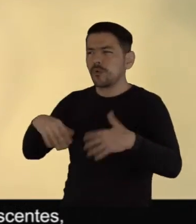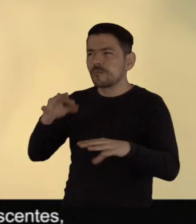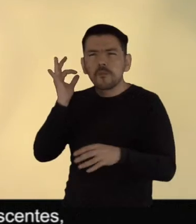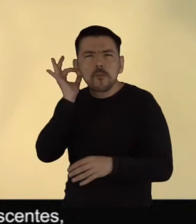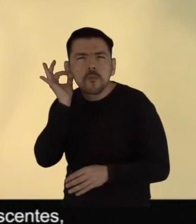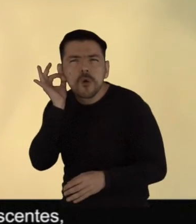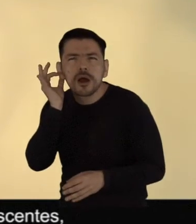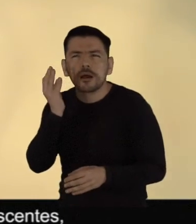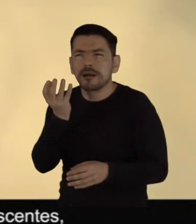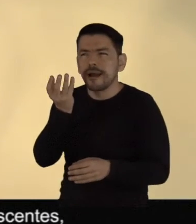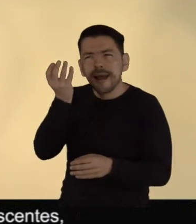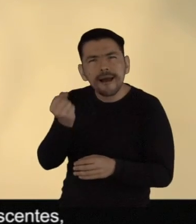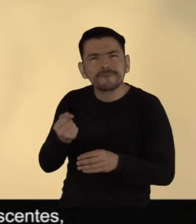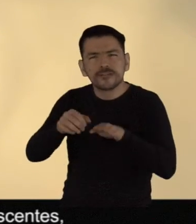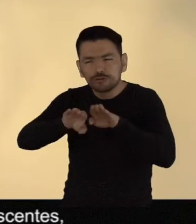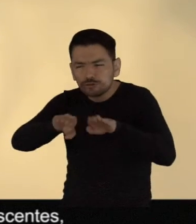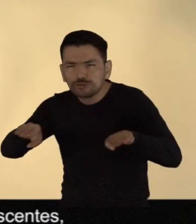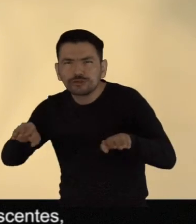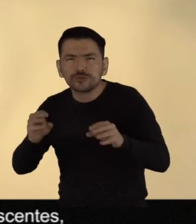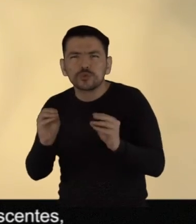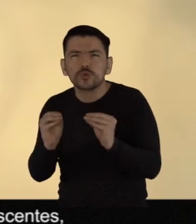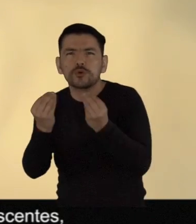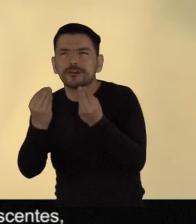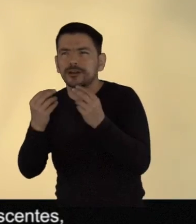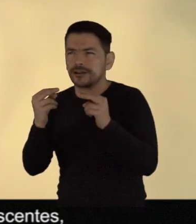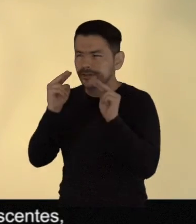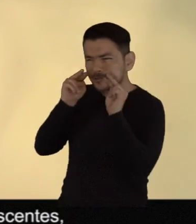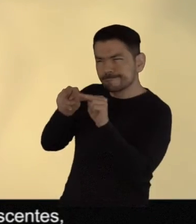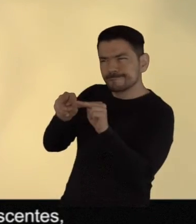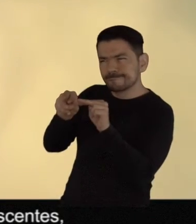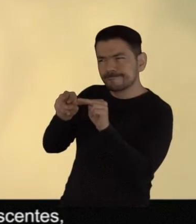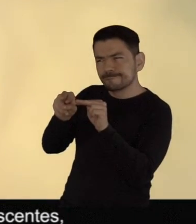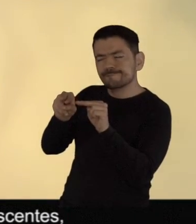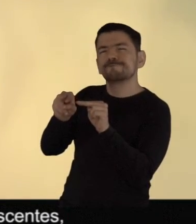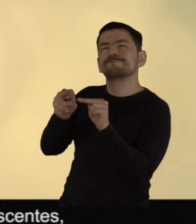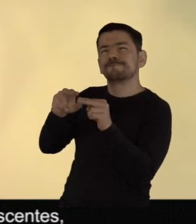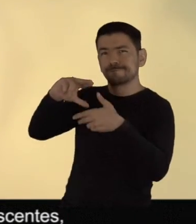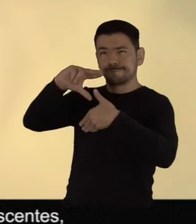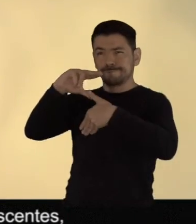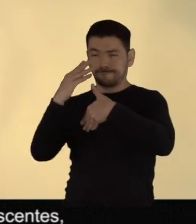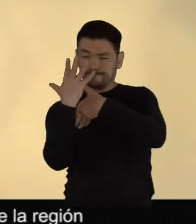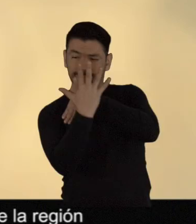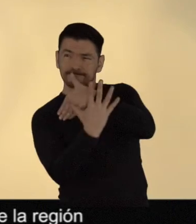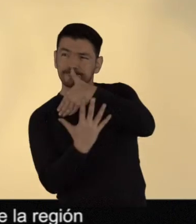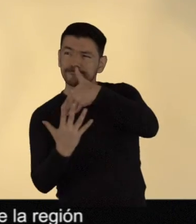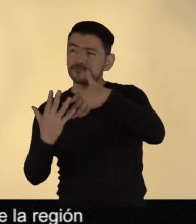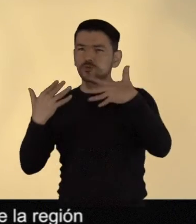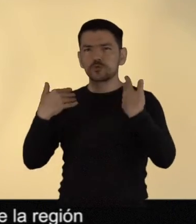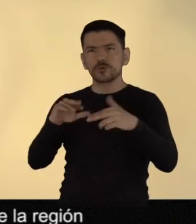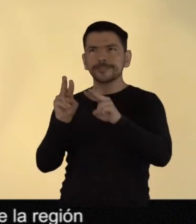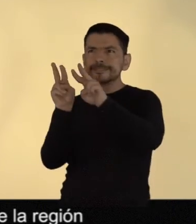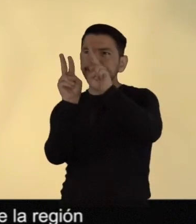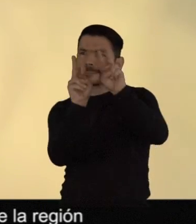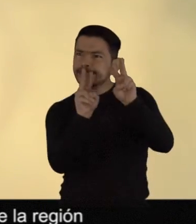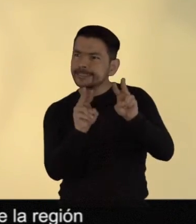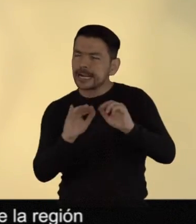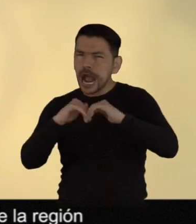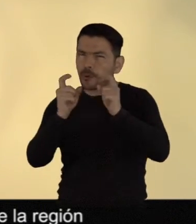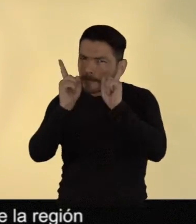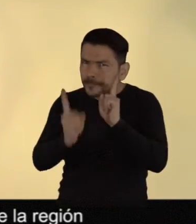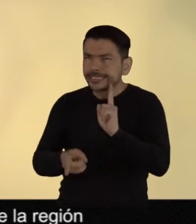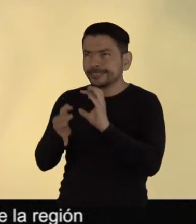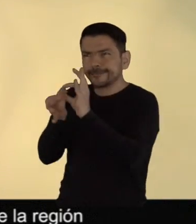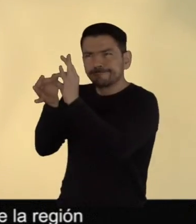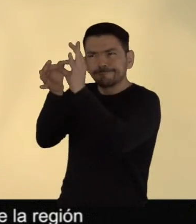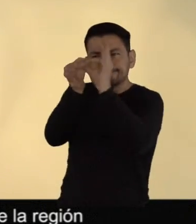adolescentes, niñas y jóvenes sean al centro de los diálogos para que las comunidades y pueblos de la